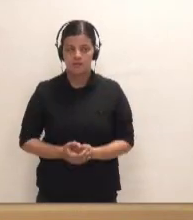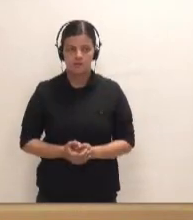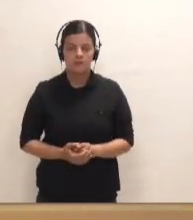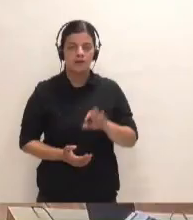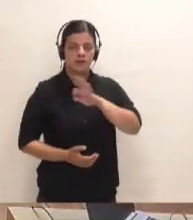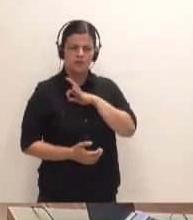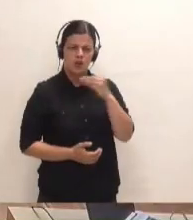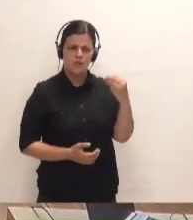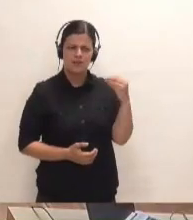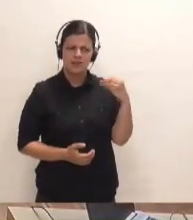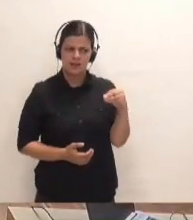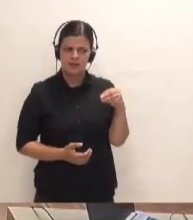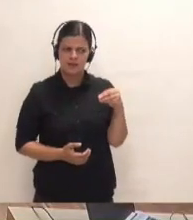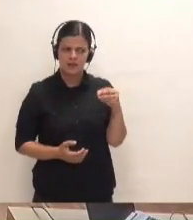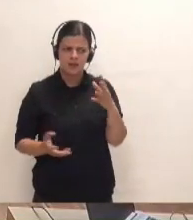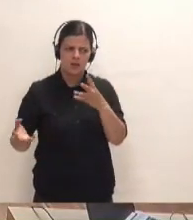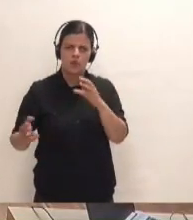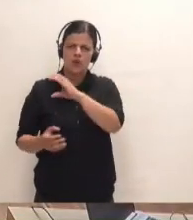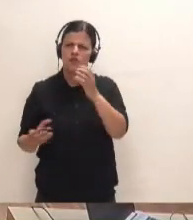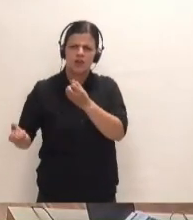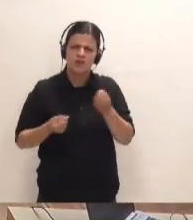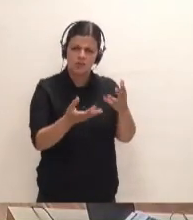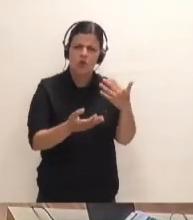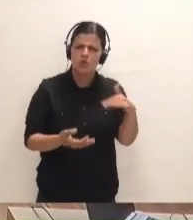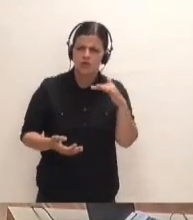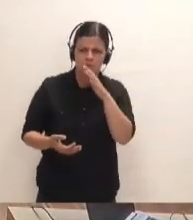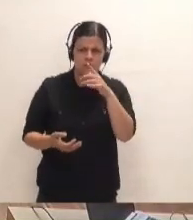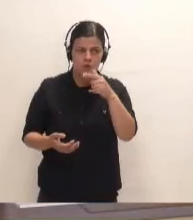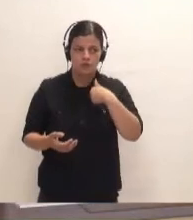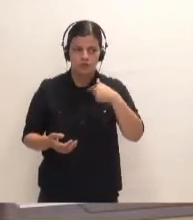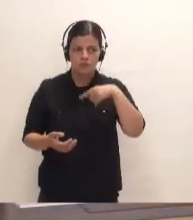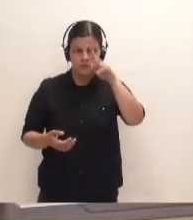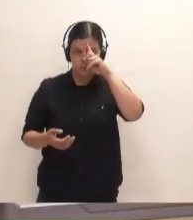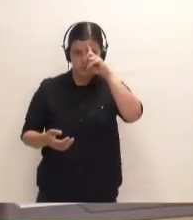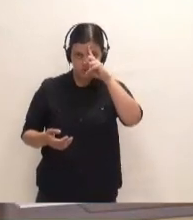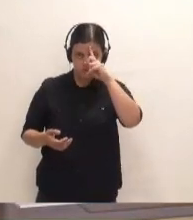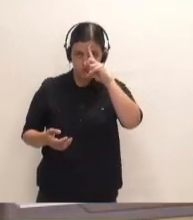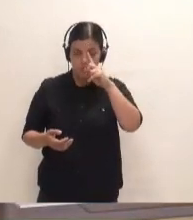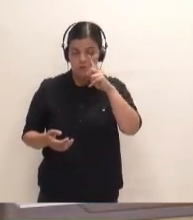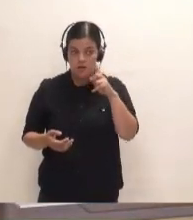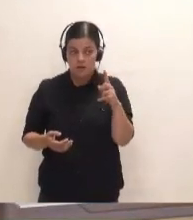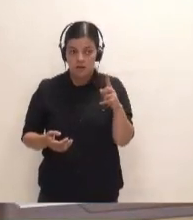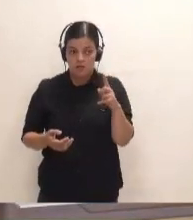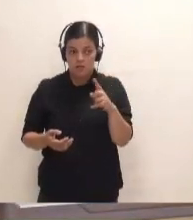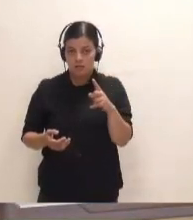Señor Presidente, ¿por dónde lo ha comunicado Coalición Canaria? Dice, porque yo no he tenido noticia ninguna de que se haya